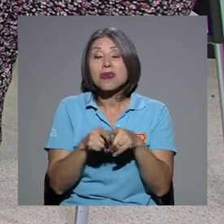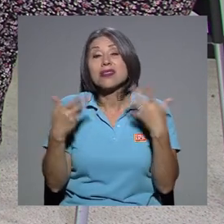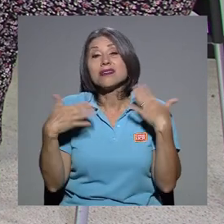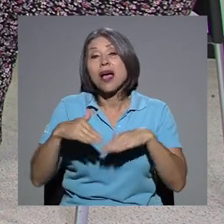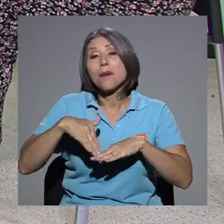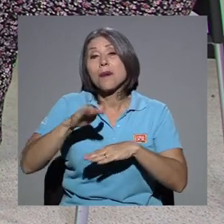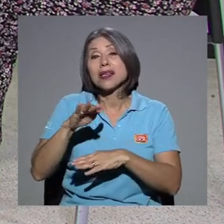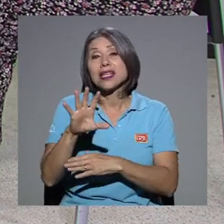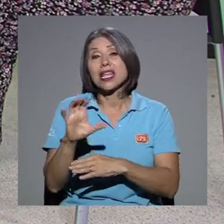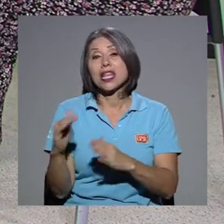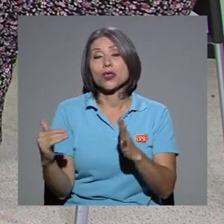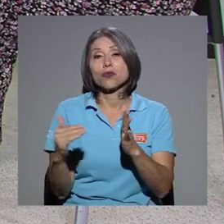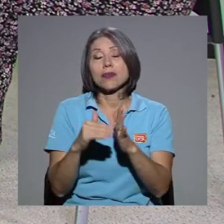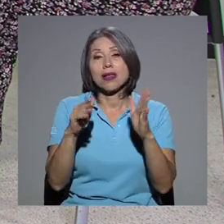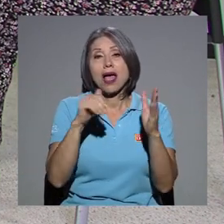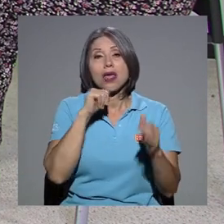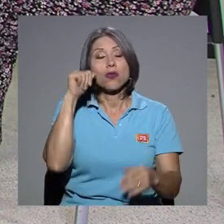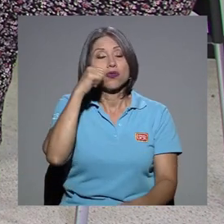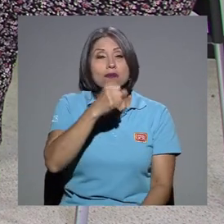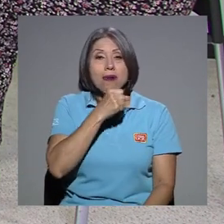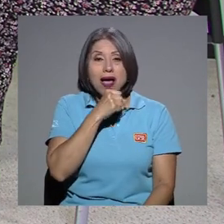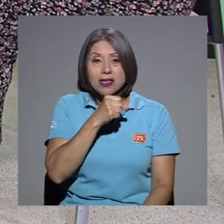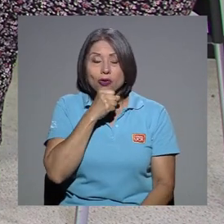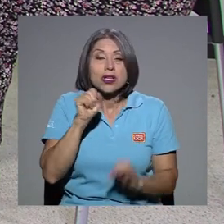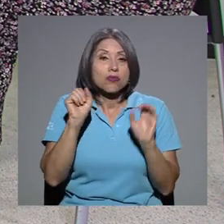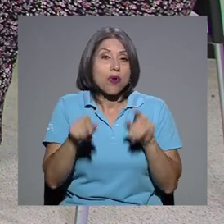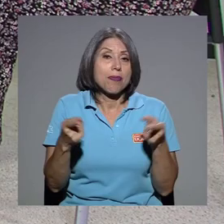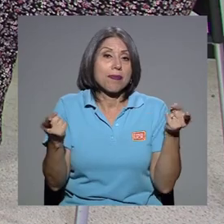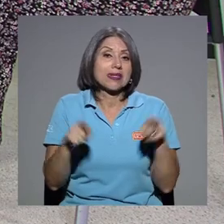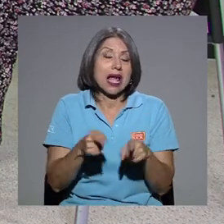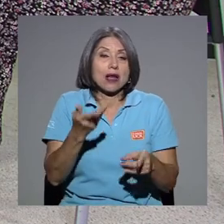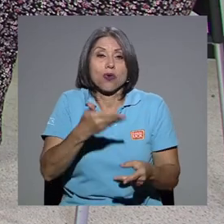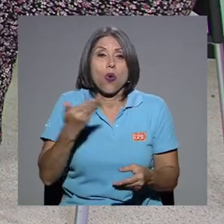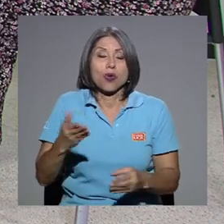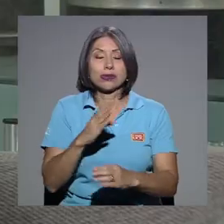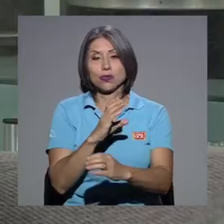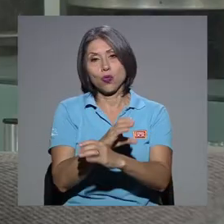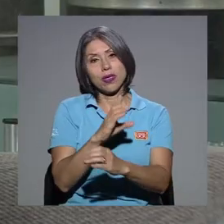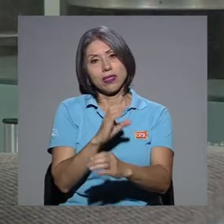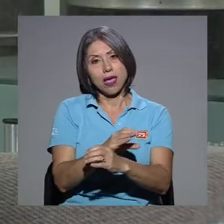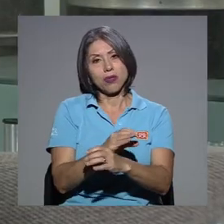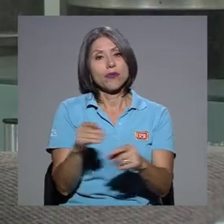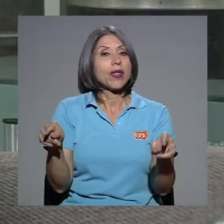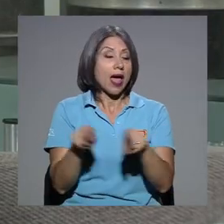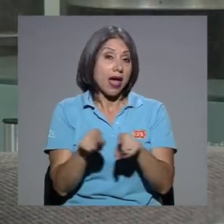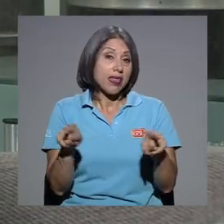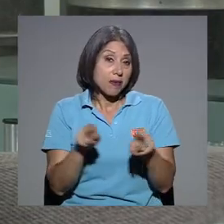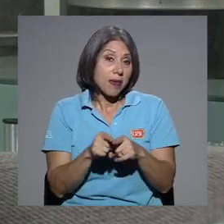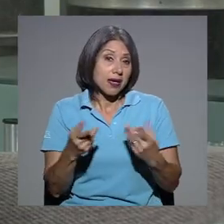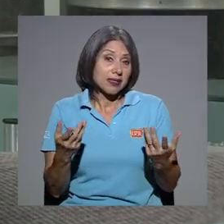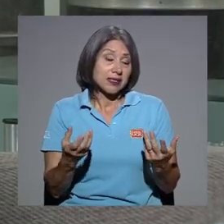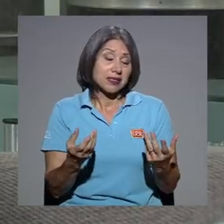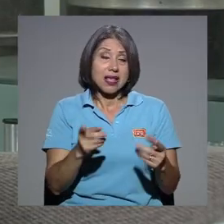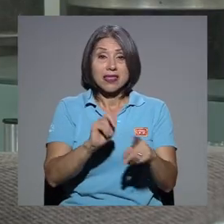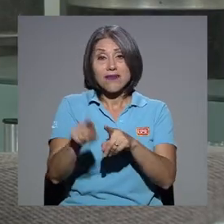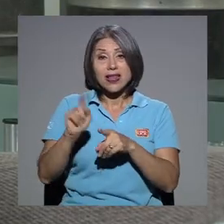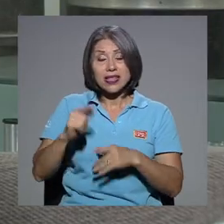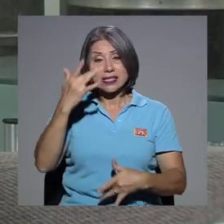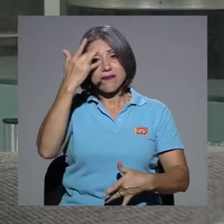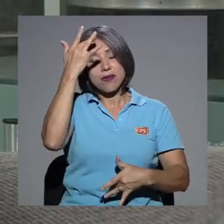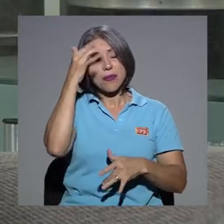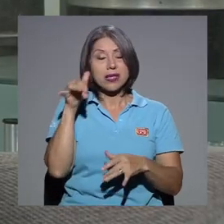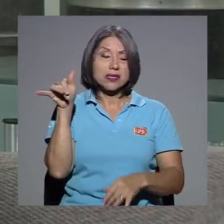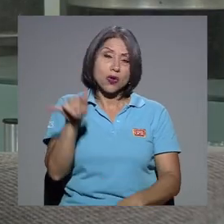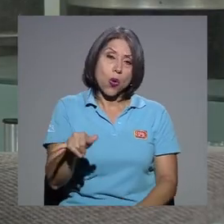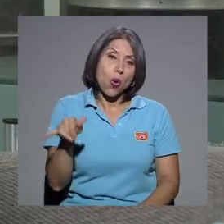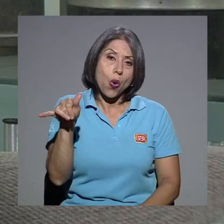expuestos también a un montón de situaciones y que tenemos que tener cuidado. Y además de todos los padecimientos, son enfermedades crónicas